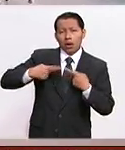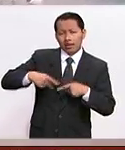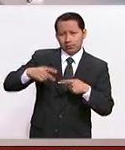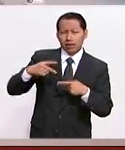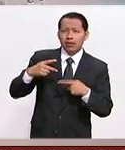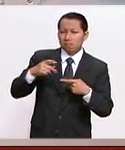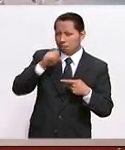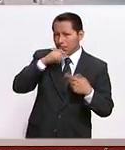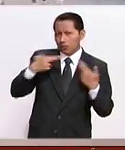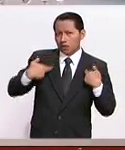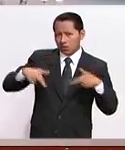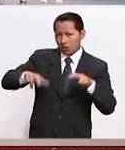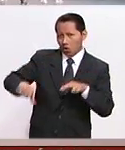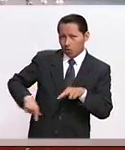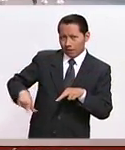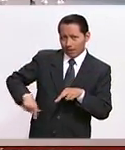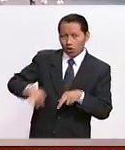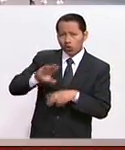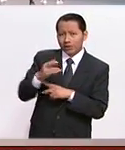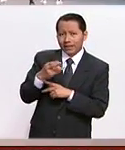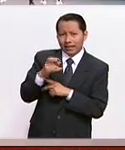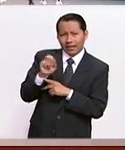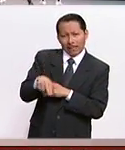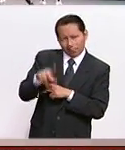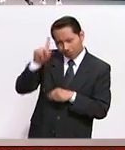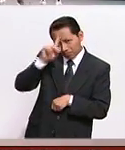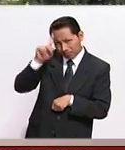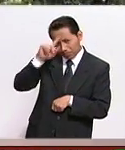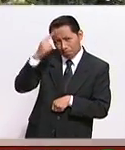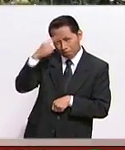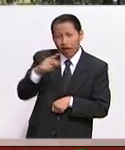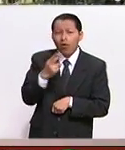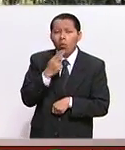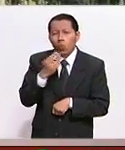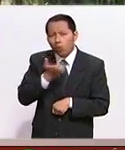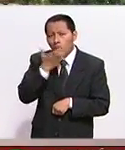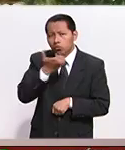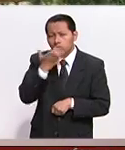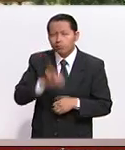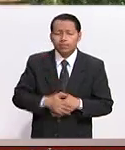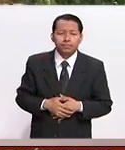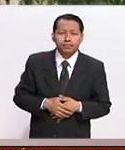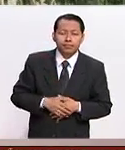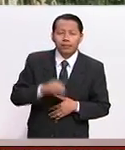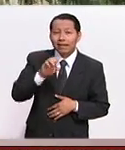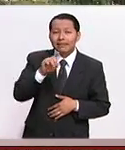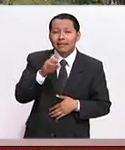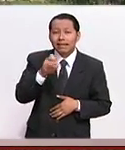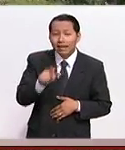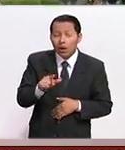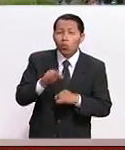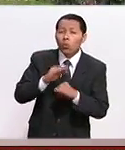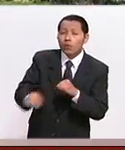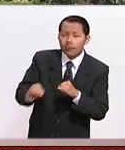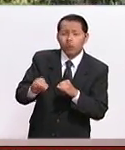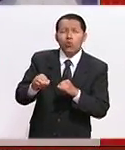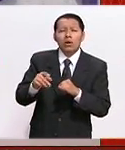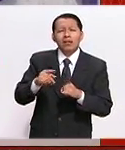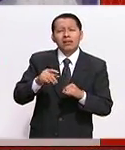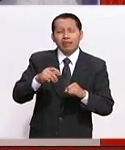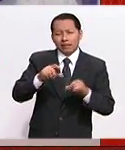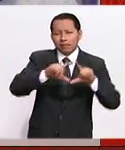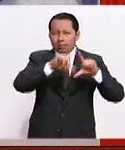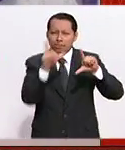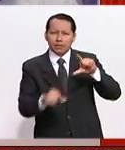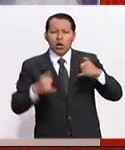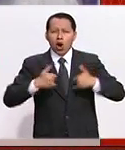y que nos gobiernan en Cherán, por nuestro modelo de usos y costumbres. Ezequiel, finalmente, ¿qué mensaje le darías a los jóvenes de este